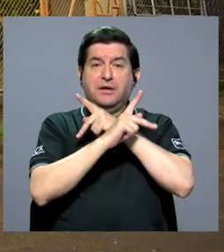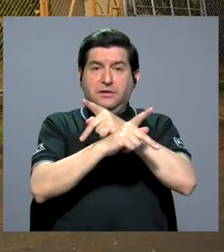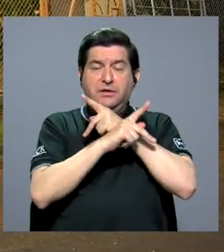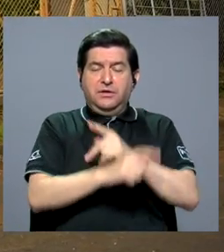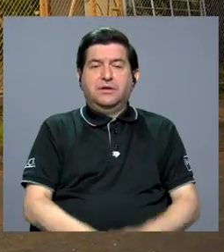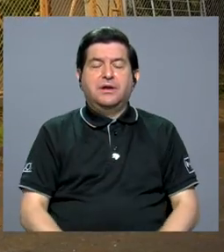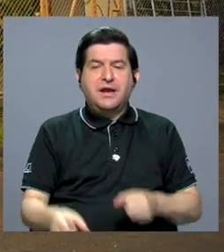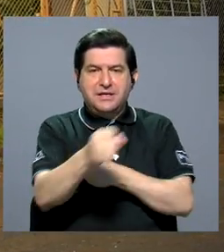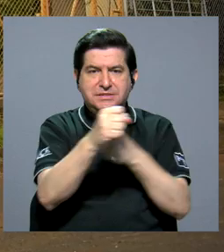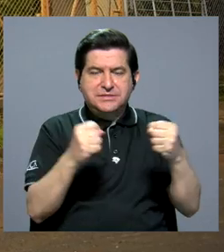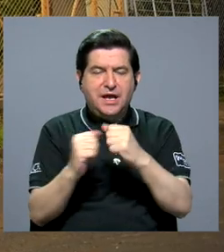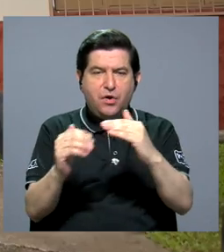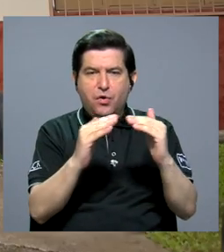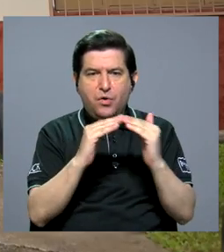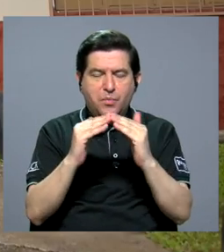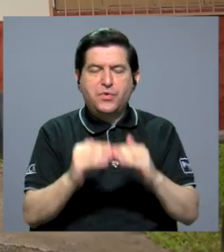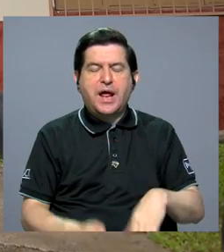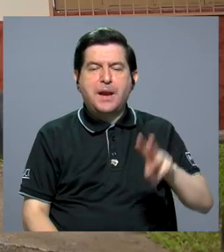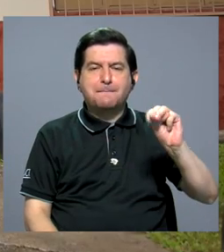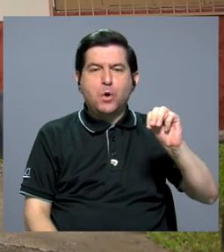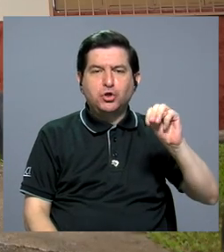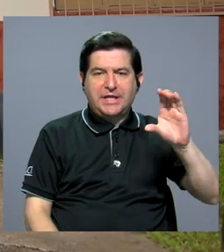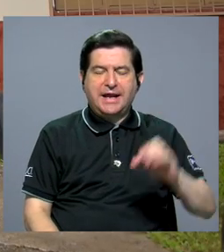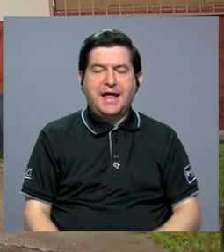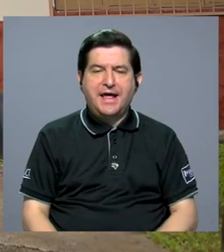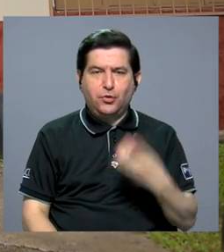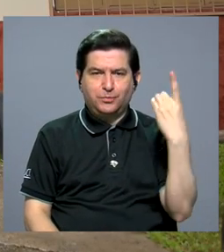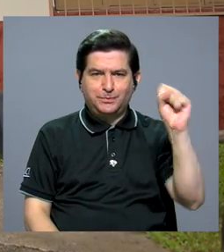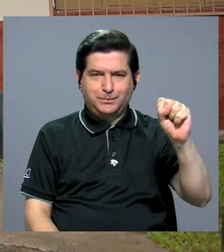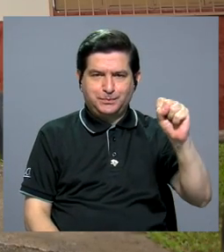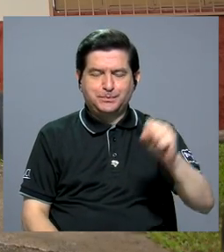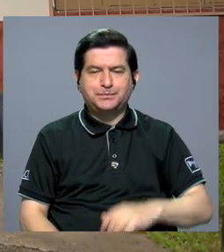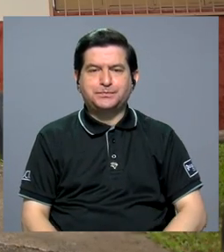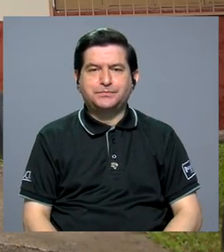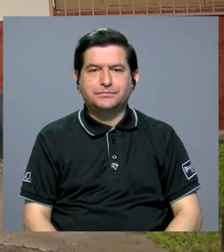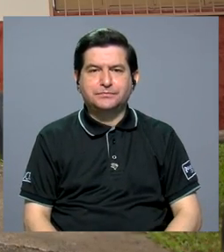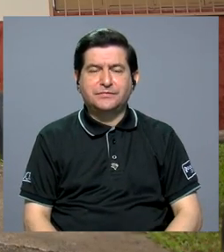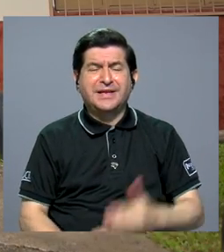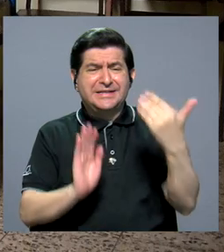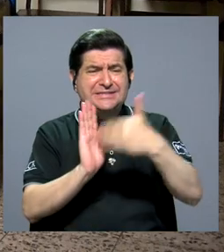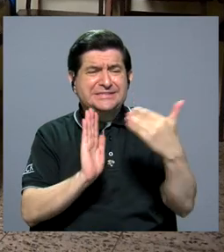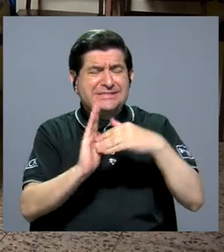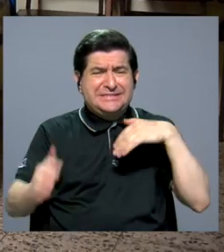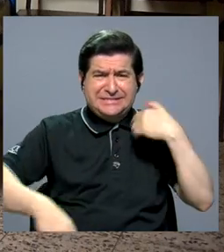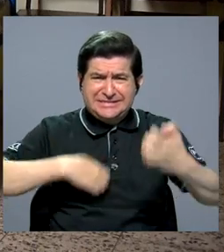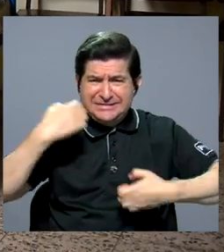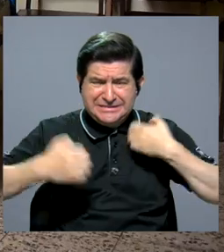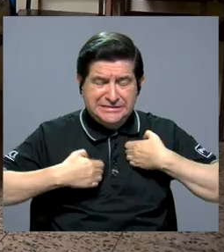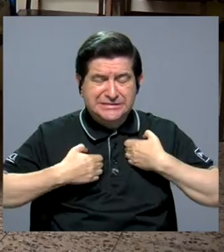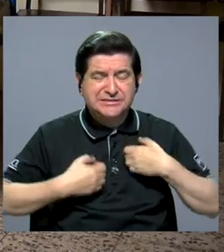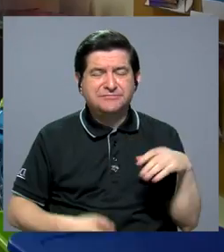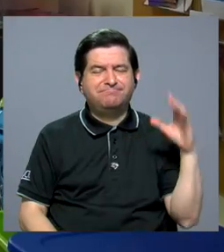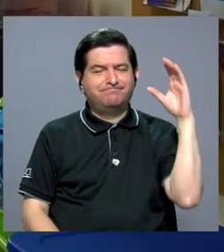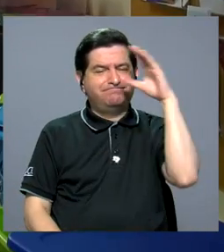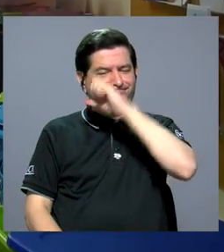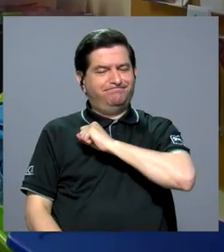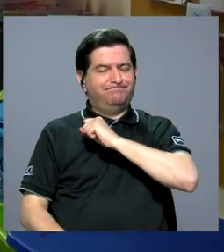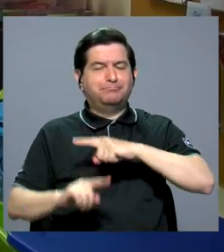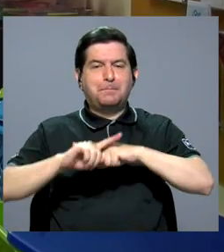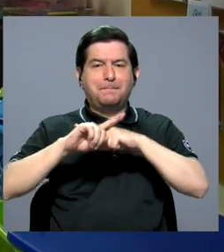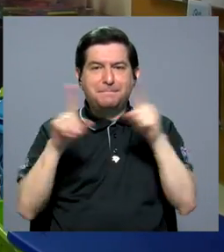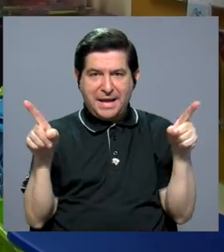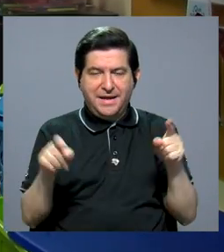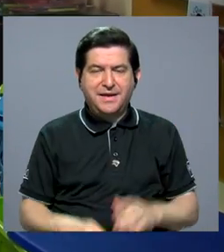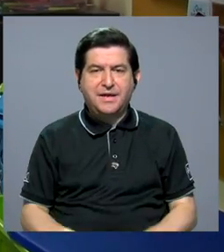en el Salón Comunal Monteclaro, ubicado en Desamparados. La aflicción emocional era notable. Sin embargo,